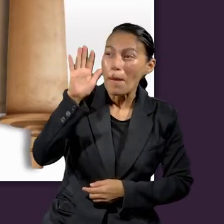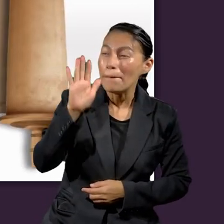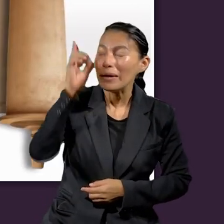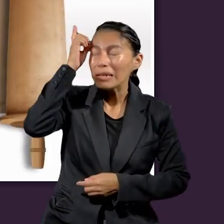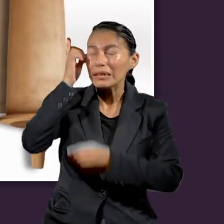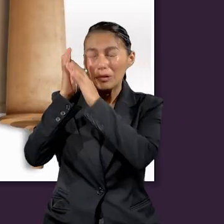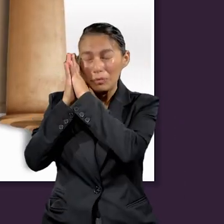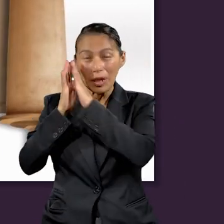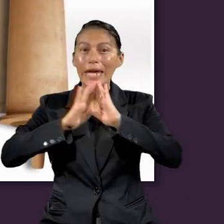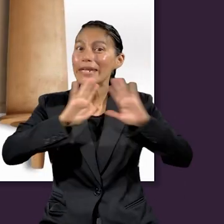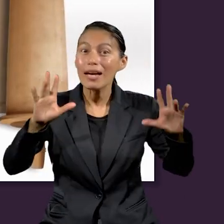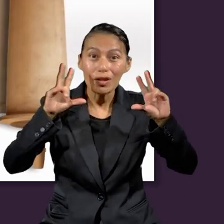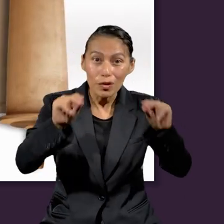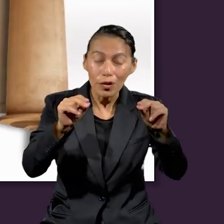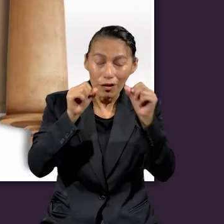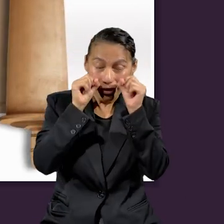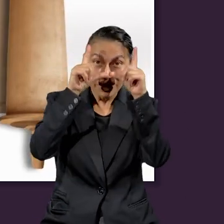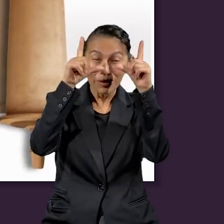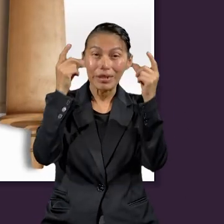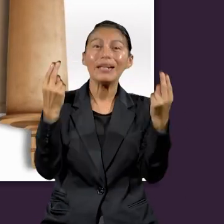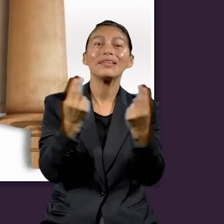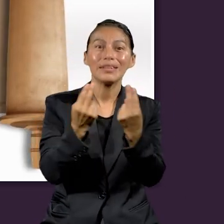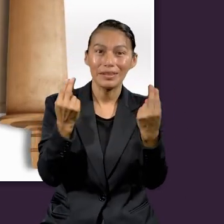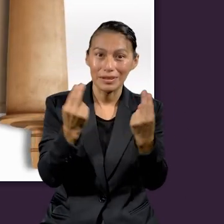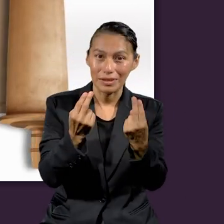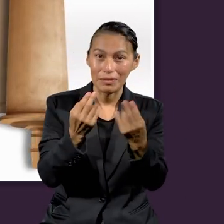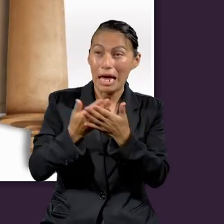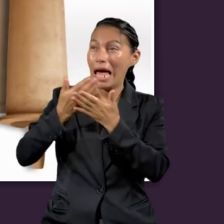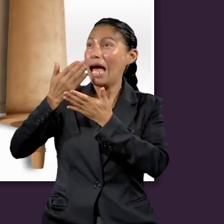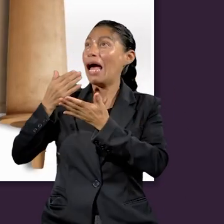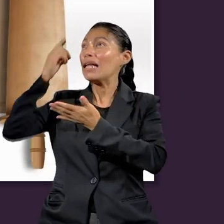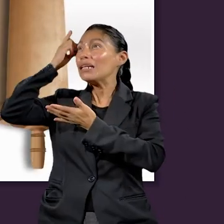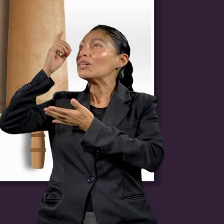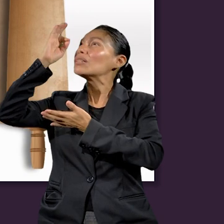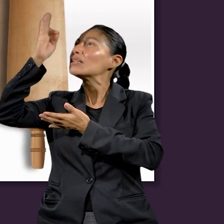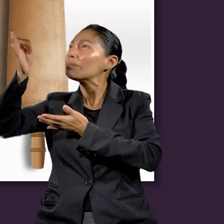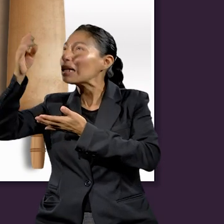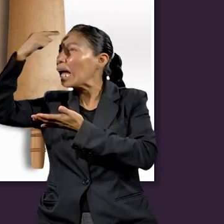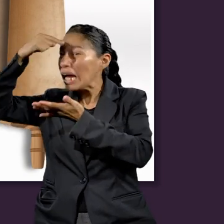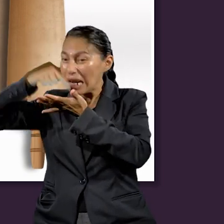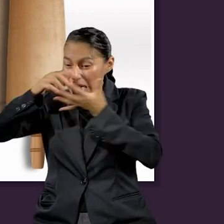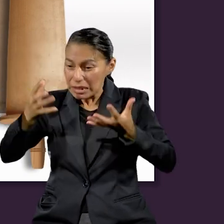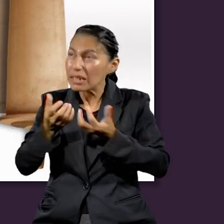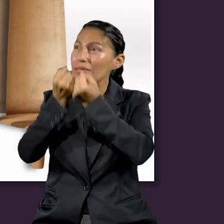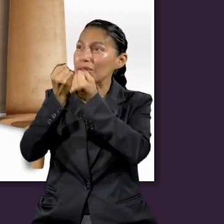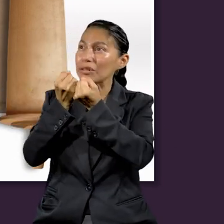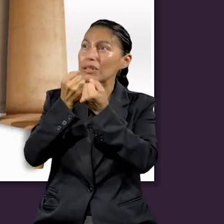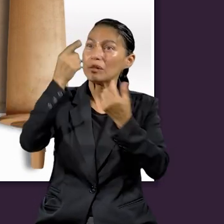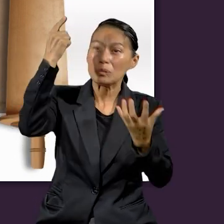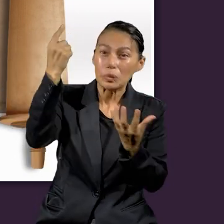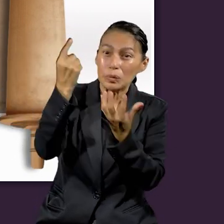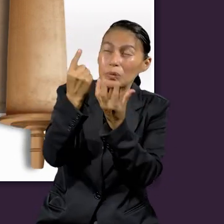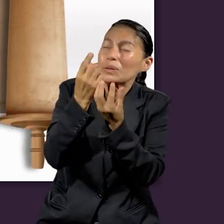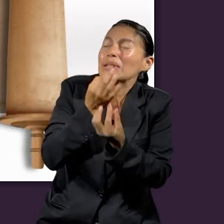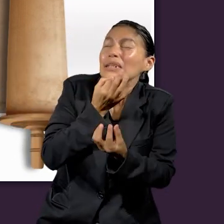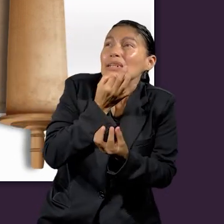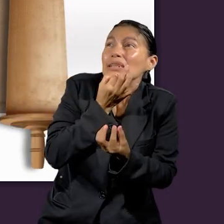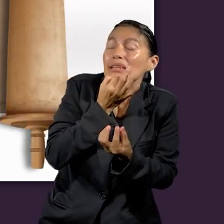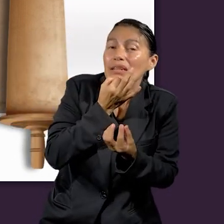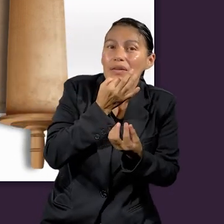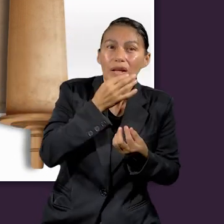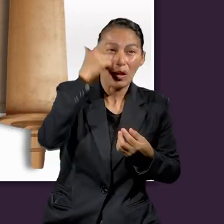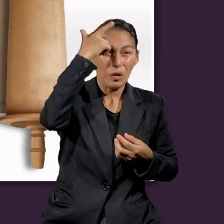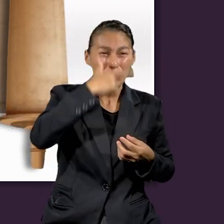Y hagan esto conociendo el tiempo, que ya es hora de levantarnos del sueño, pues ahora nuestra salvación está más cerca que cuando